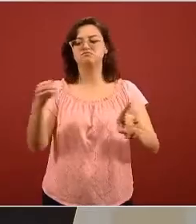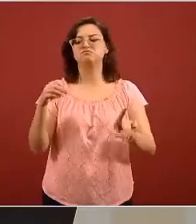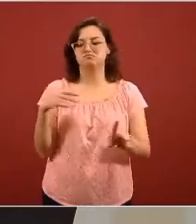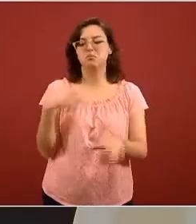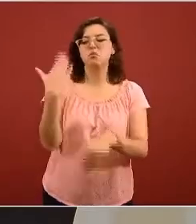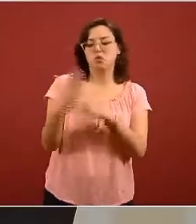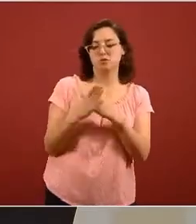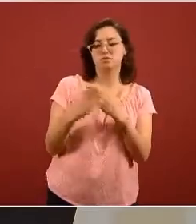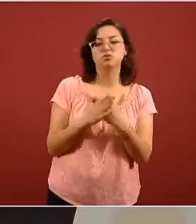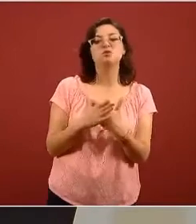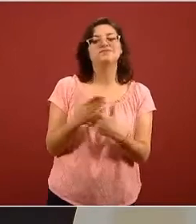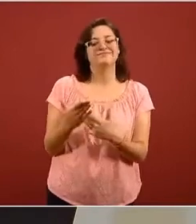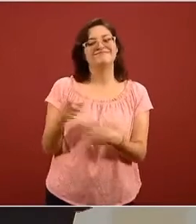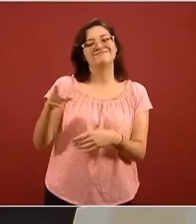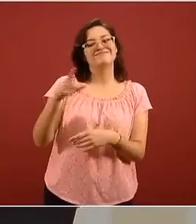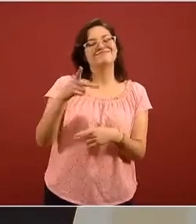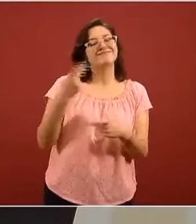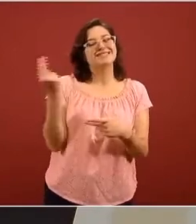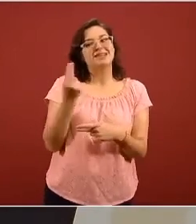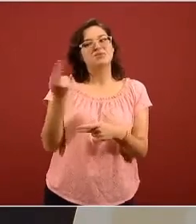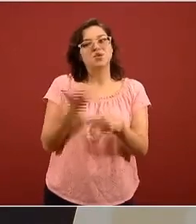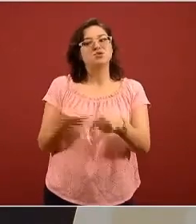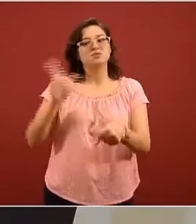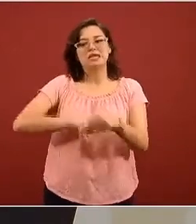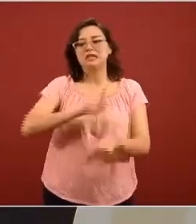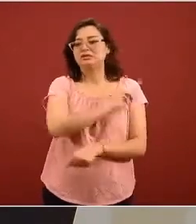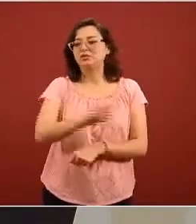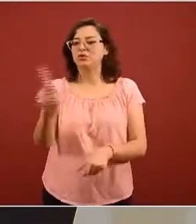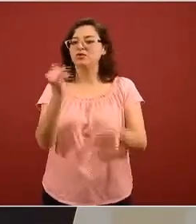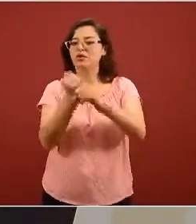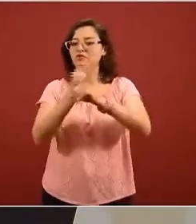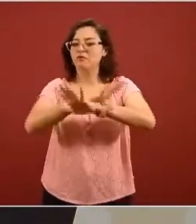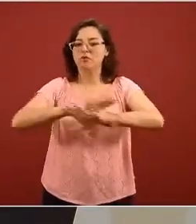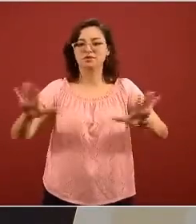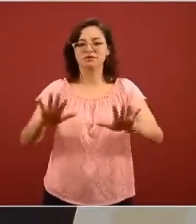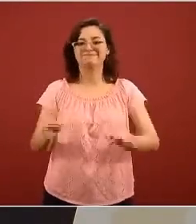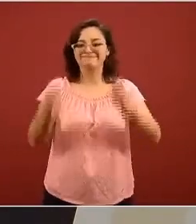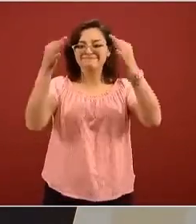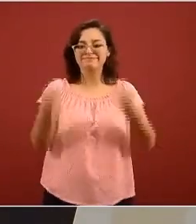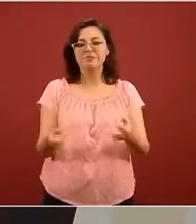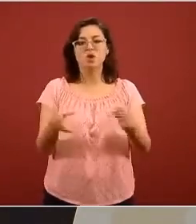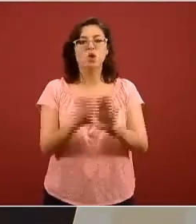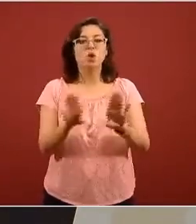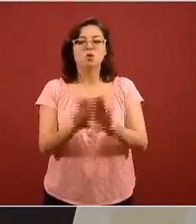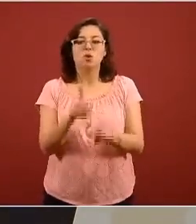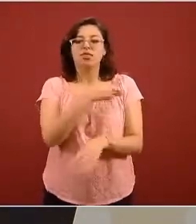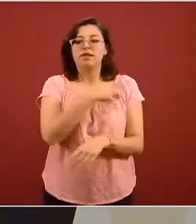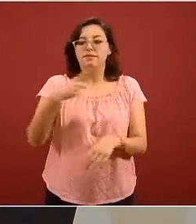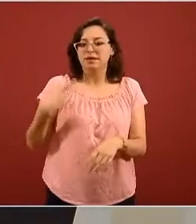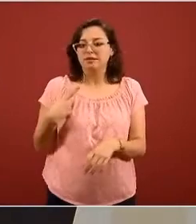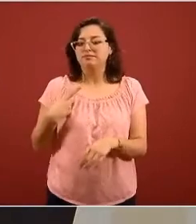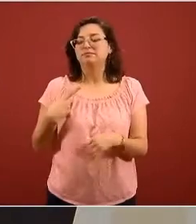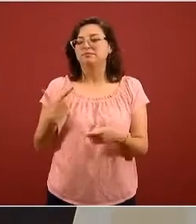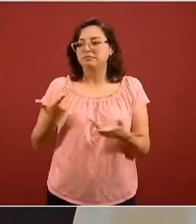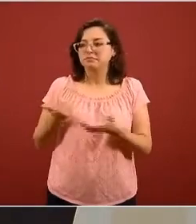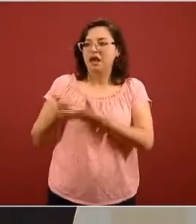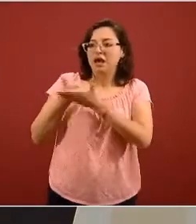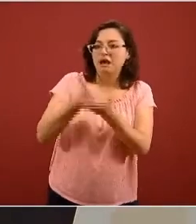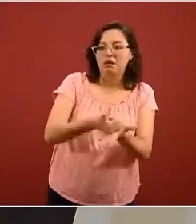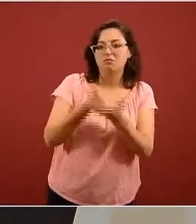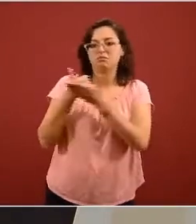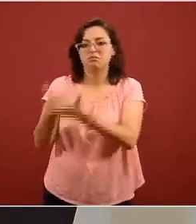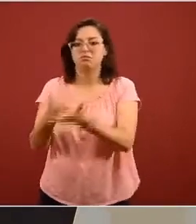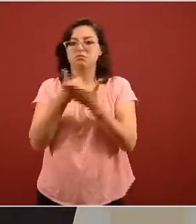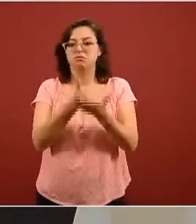asunto para que esta información llegue a cada una de las unidades de salud de todas las instituciones y entonces se puedan respaldar y